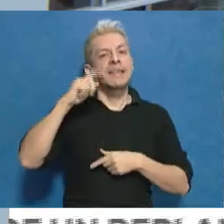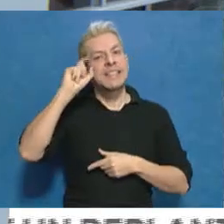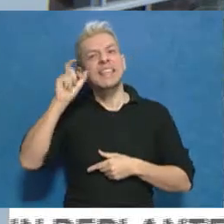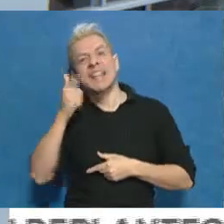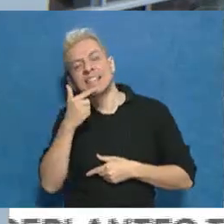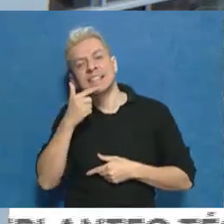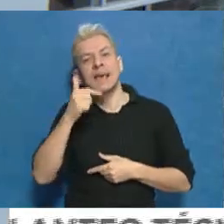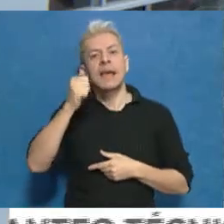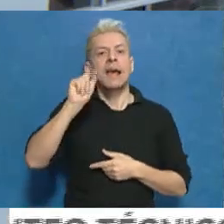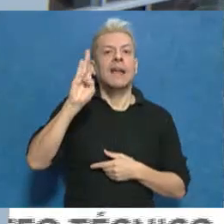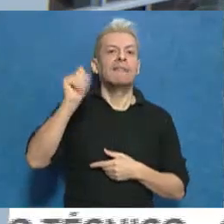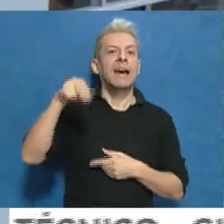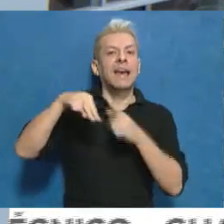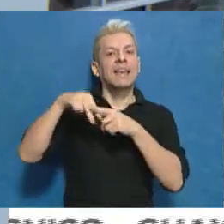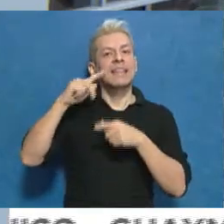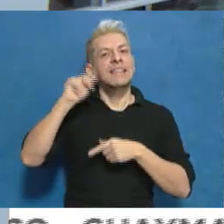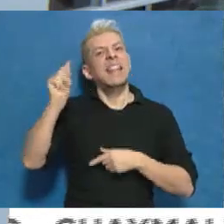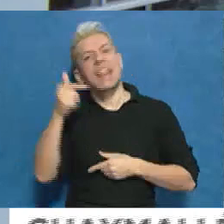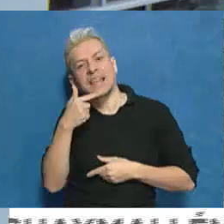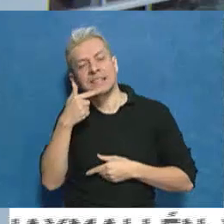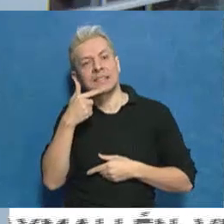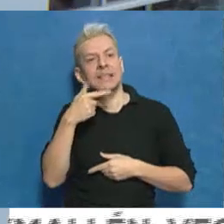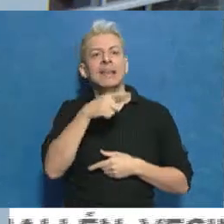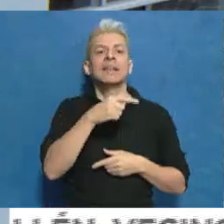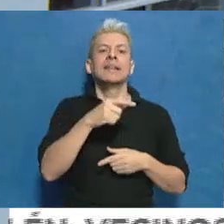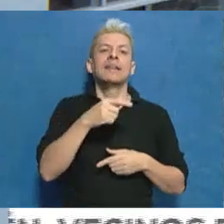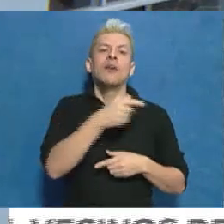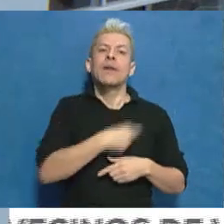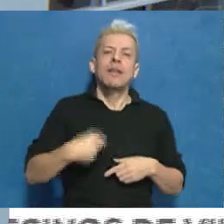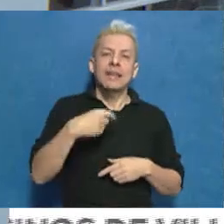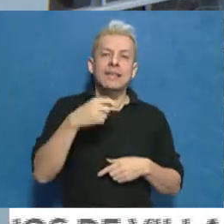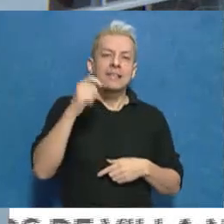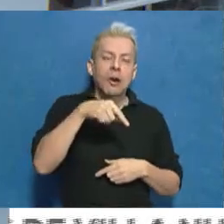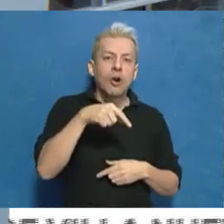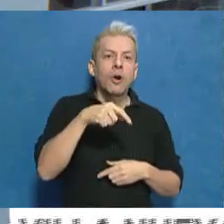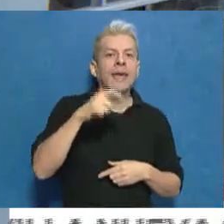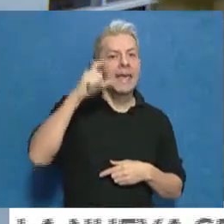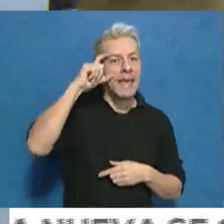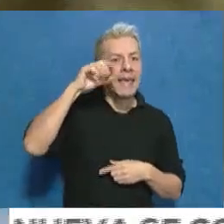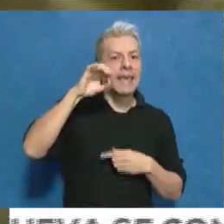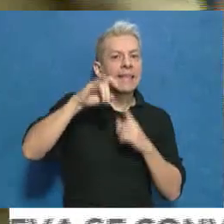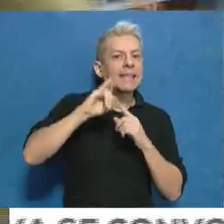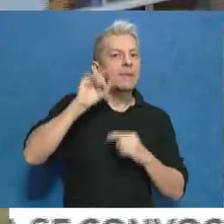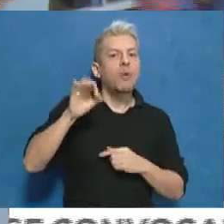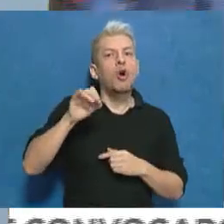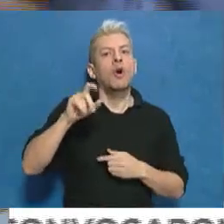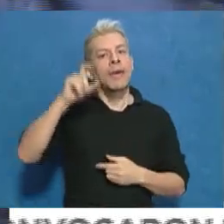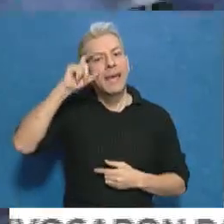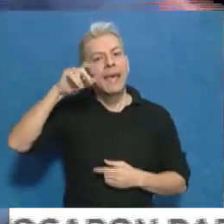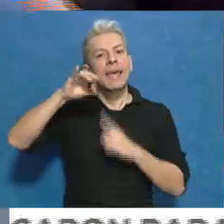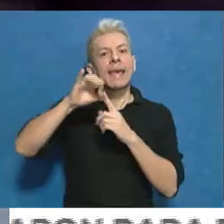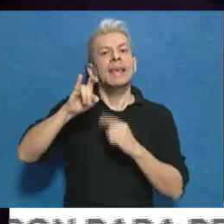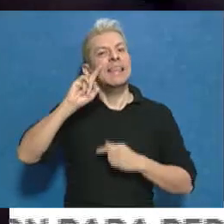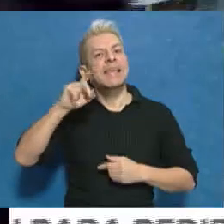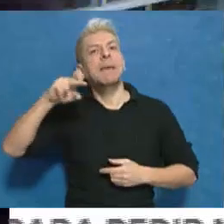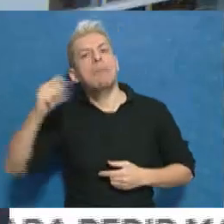la vicegobernadora del Chaco, equipos y equipas, y todo eso está bajando y tengo miedo que llegue a las escuelas de Mendoza a través de los